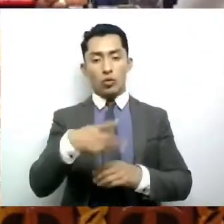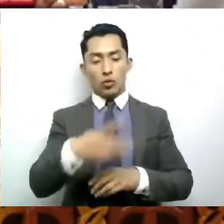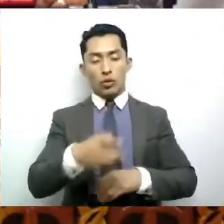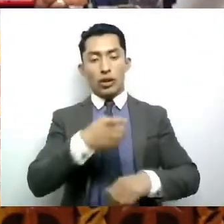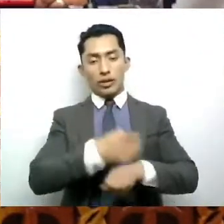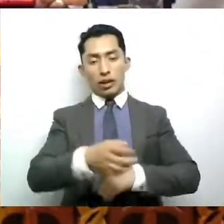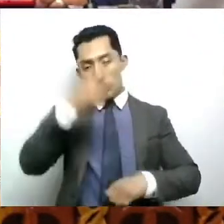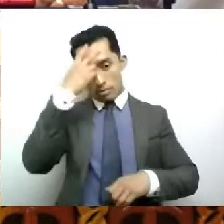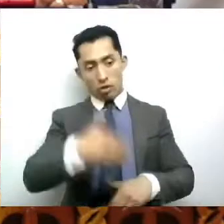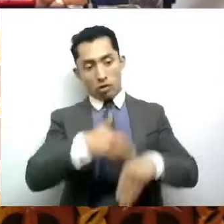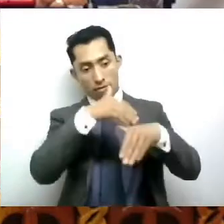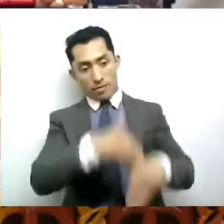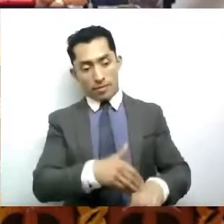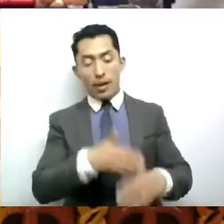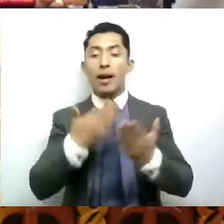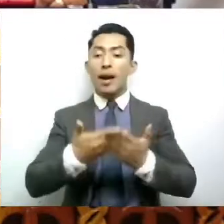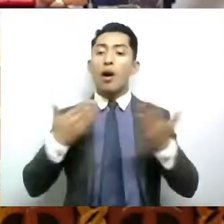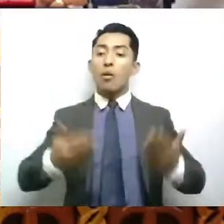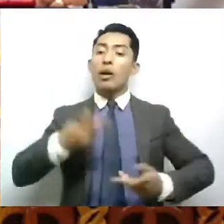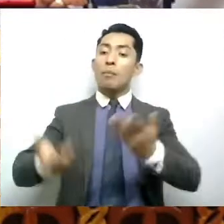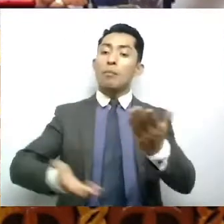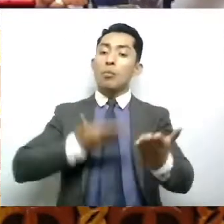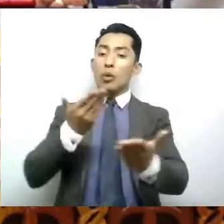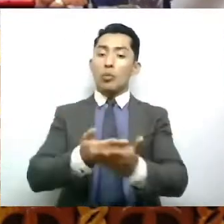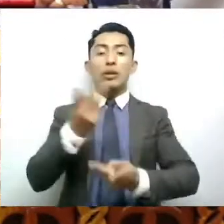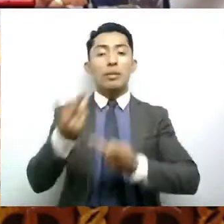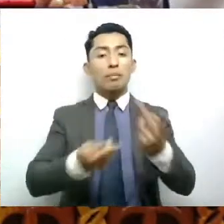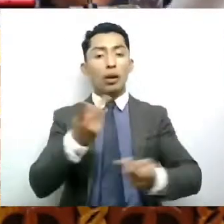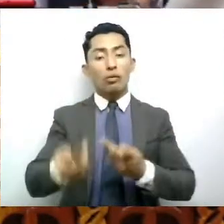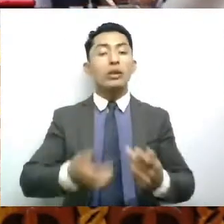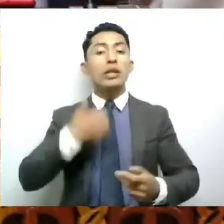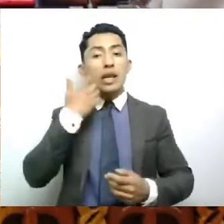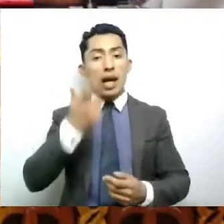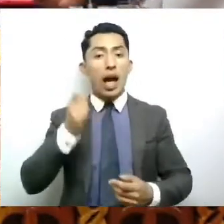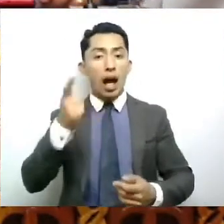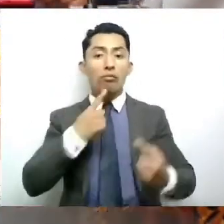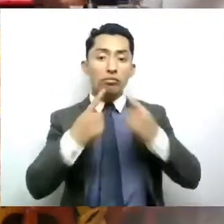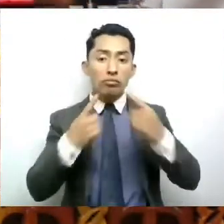Entidad, someto a discusión la propuesta de dispensa del trámite de dictamen y con su…